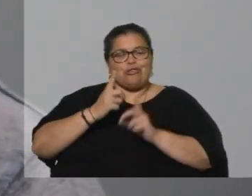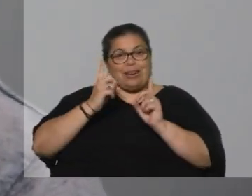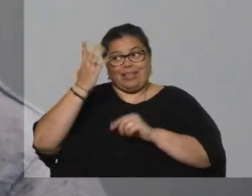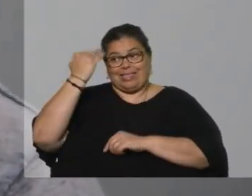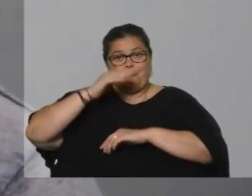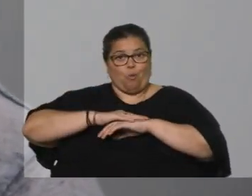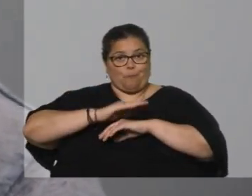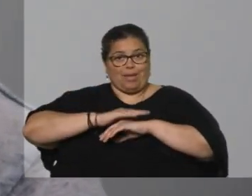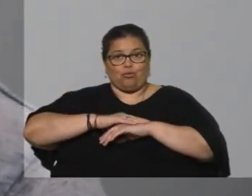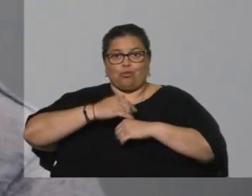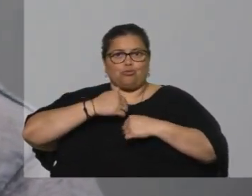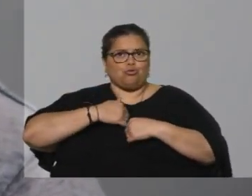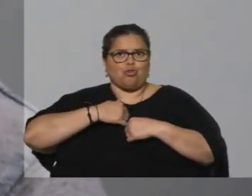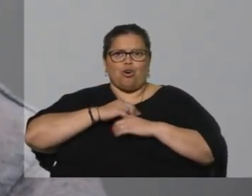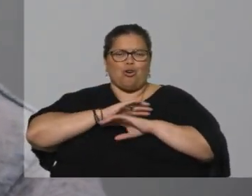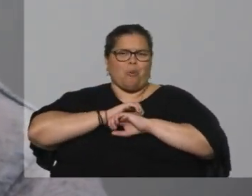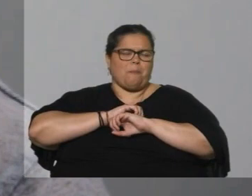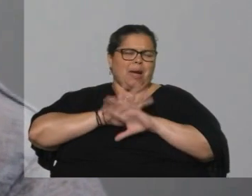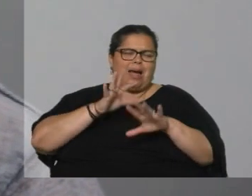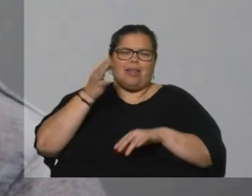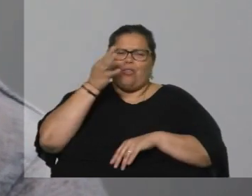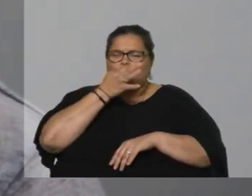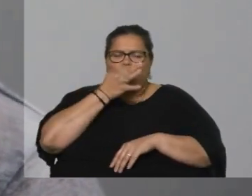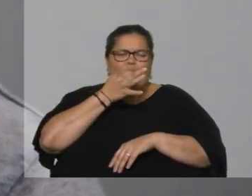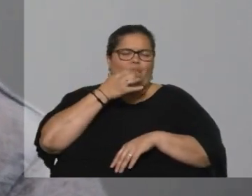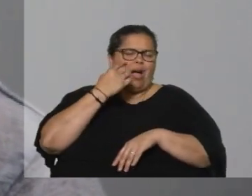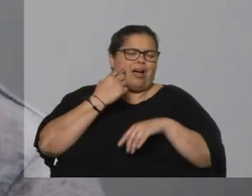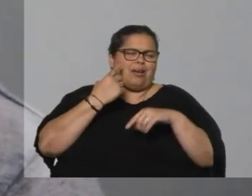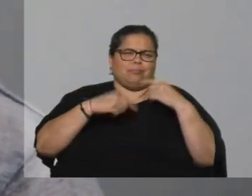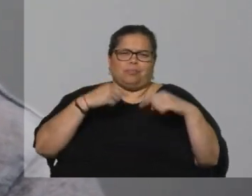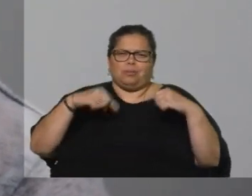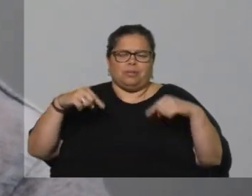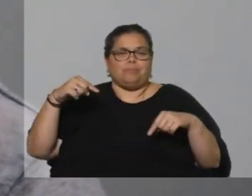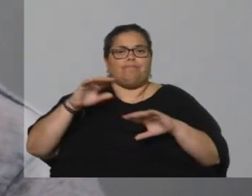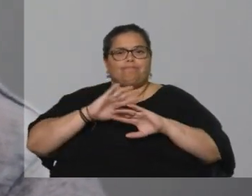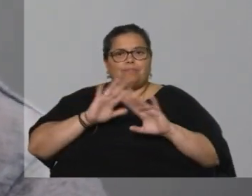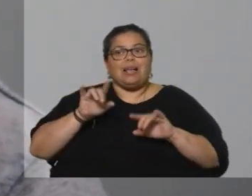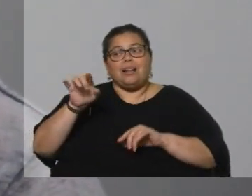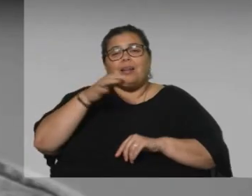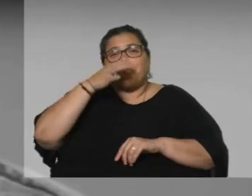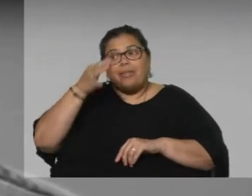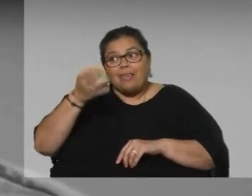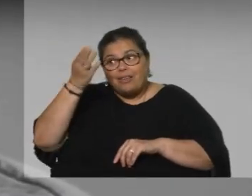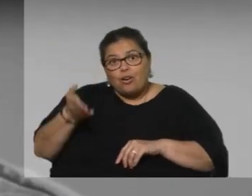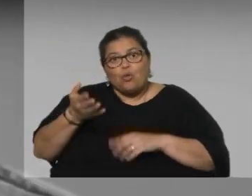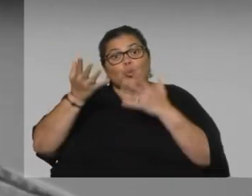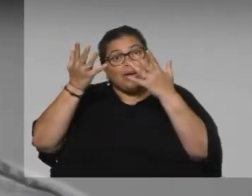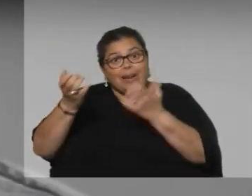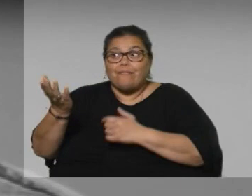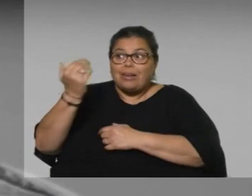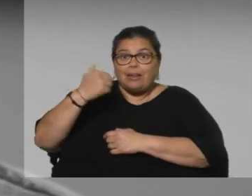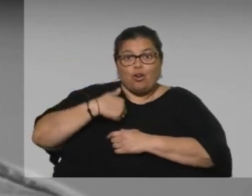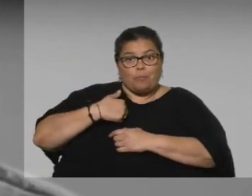estaba en los efectos, ¿no?, de la droga. Y me dijo, ¿crees conmigo?